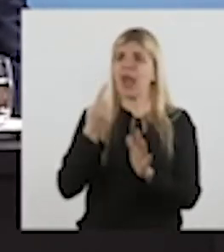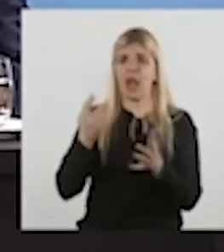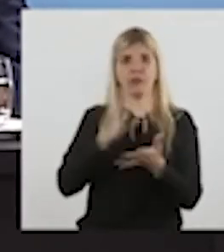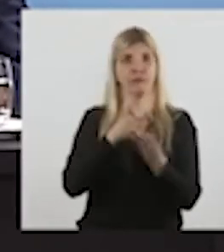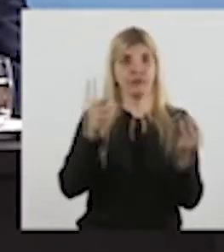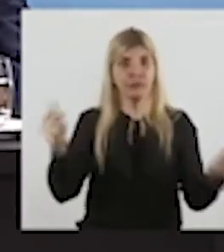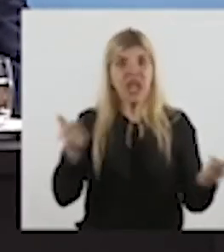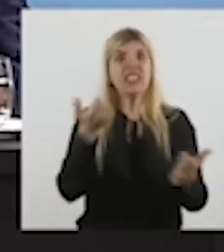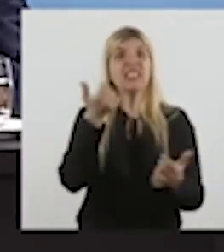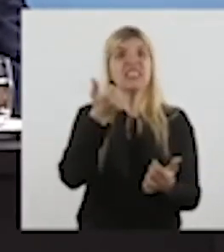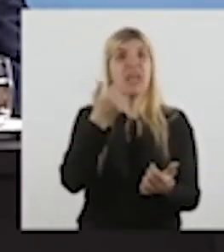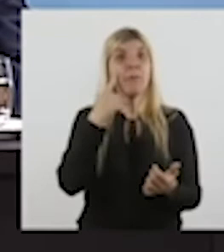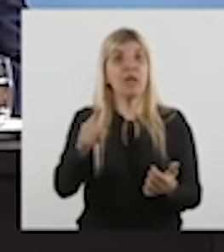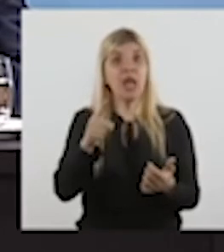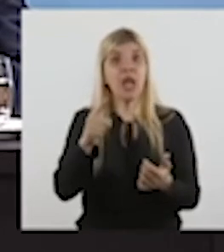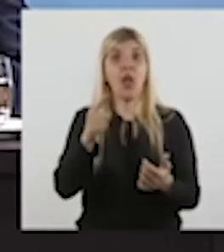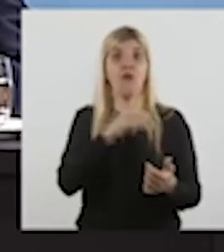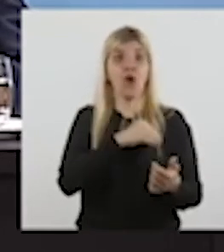voluntarios,